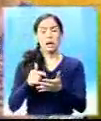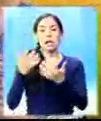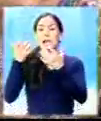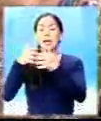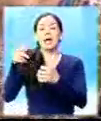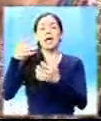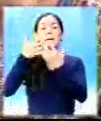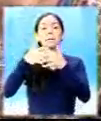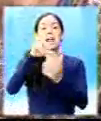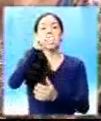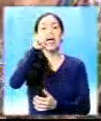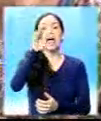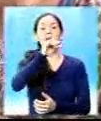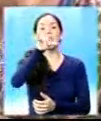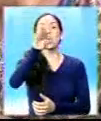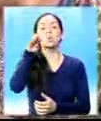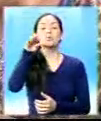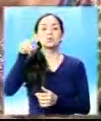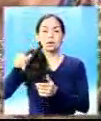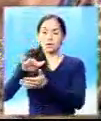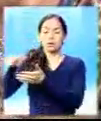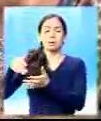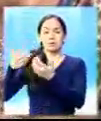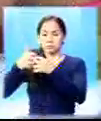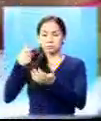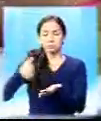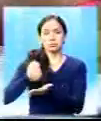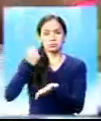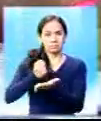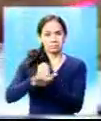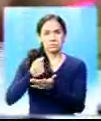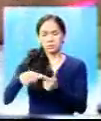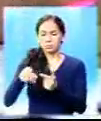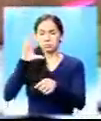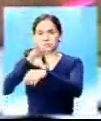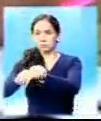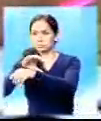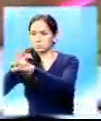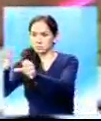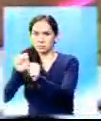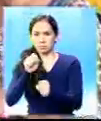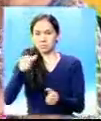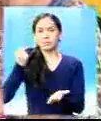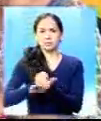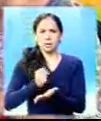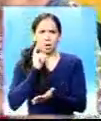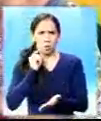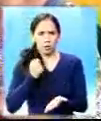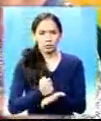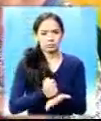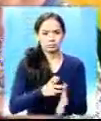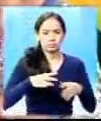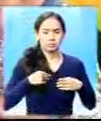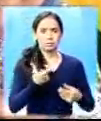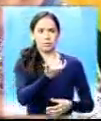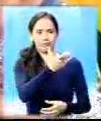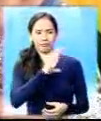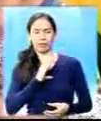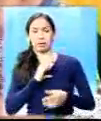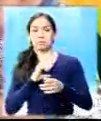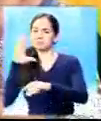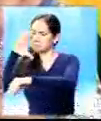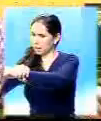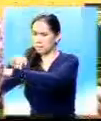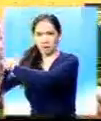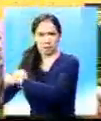empresa La Luz, que extiende los pasaportes, así como las capturas de dos empleados hace unas semanas. Ahora que nosotros